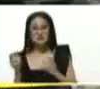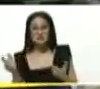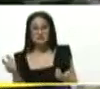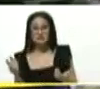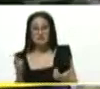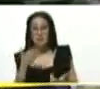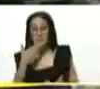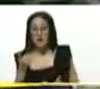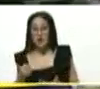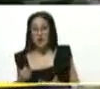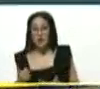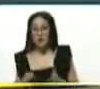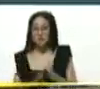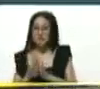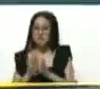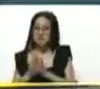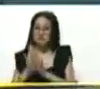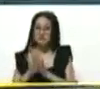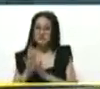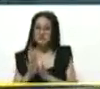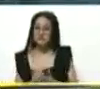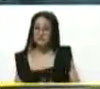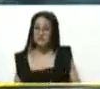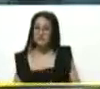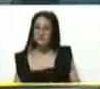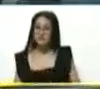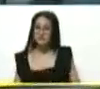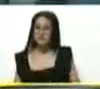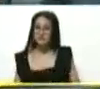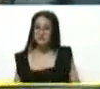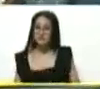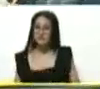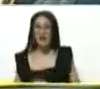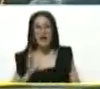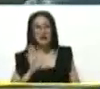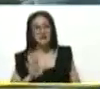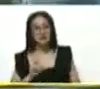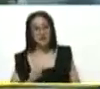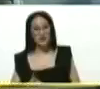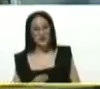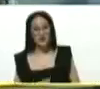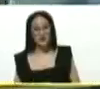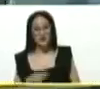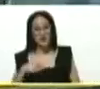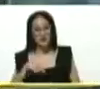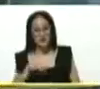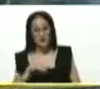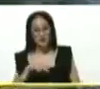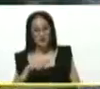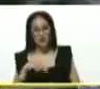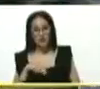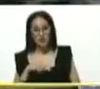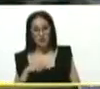sigue. Sigue pa'lante. Sigue pa'lante. Ese es el espíritu que nosotros cultivamos